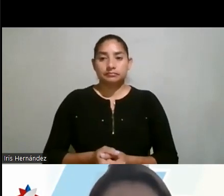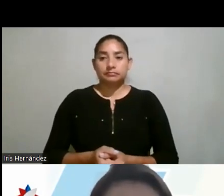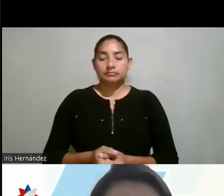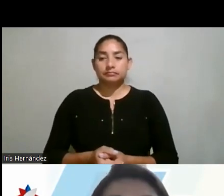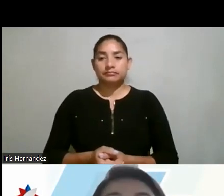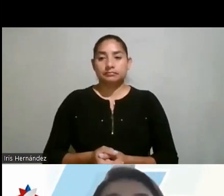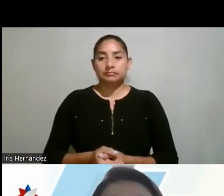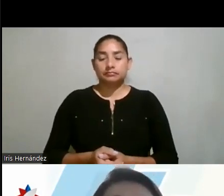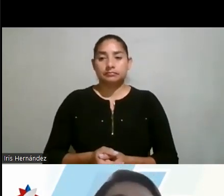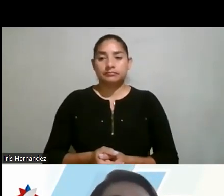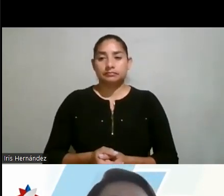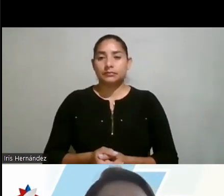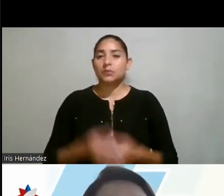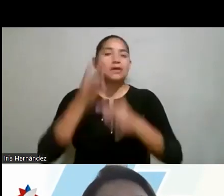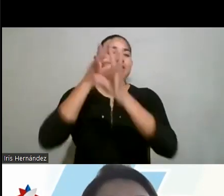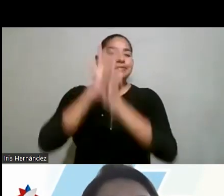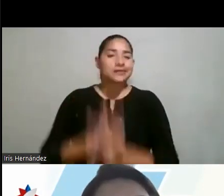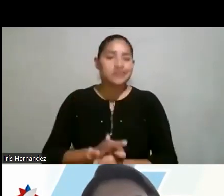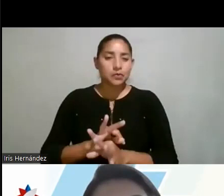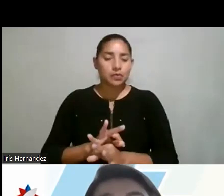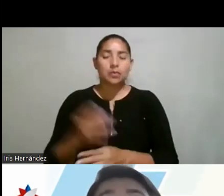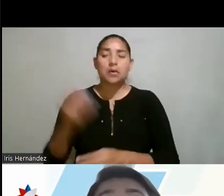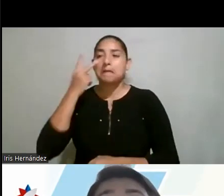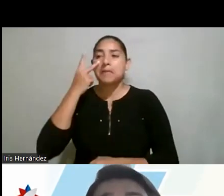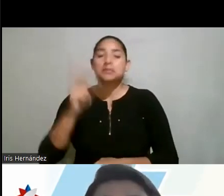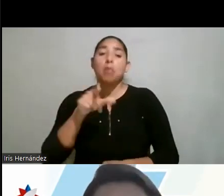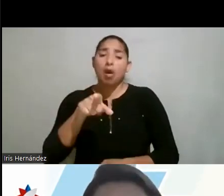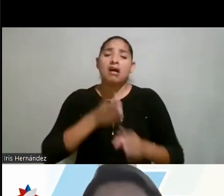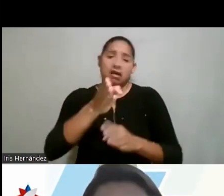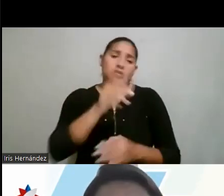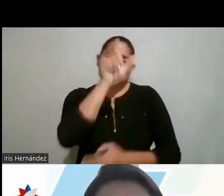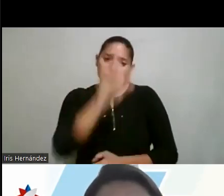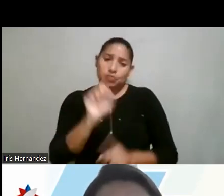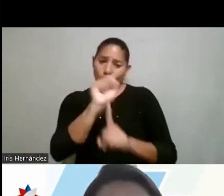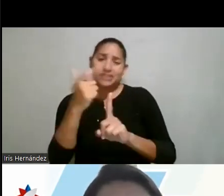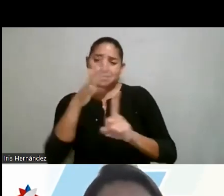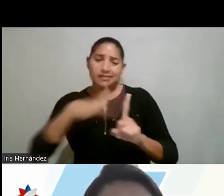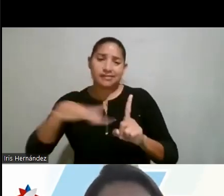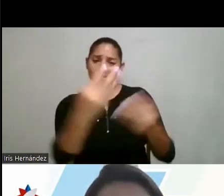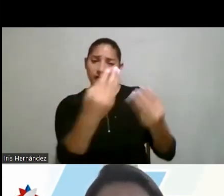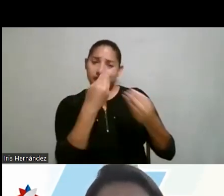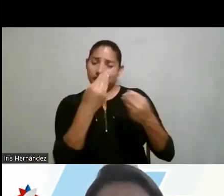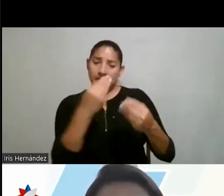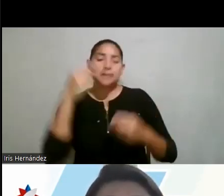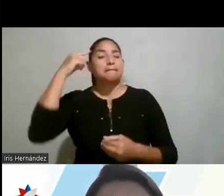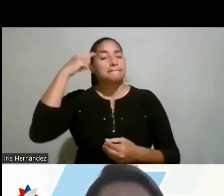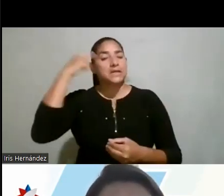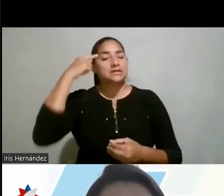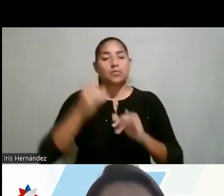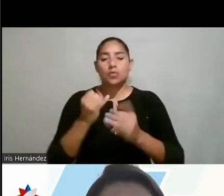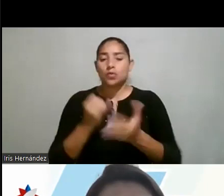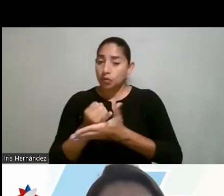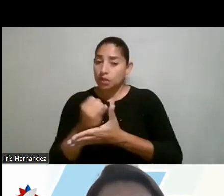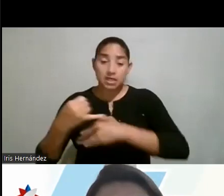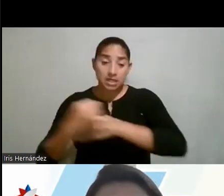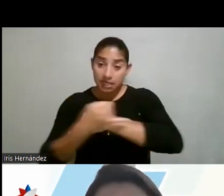de la, como decir, la costumbre, lo que nos parece, lo que vemos frecuente. Cuando pensamos en ingeniería,